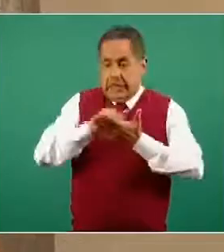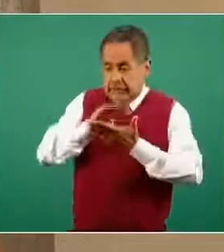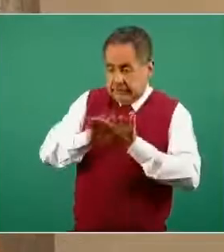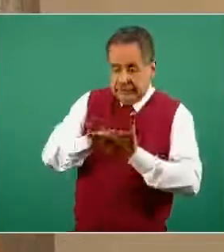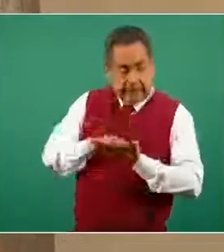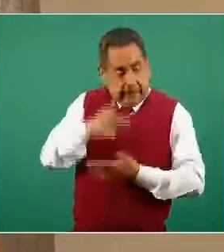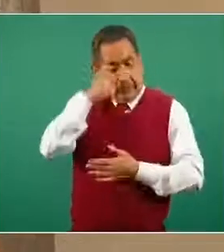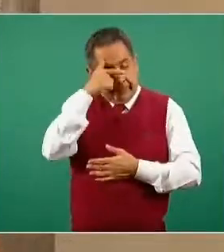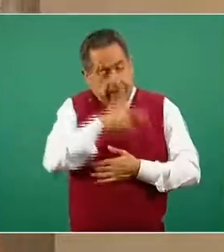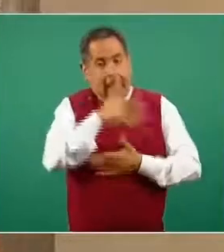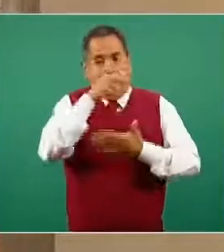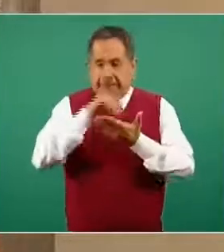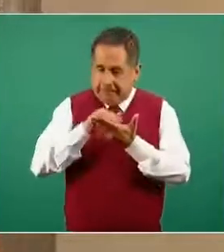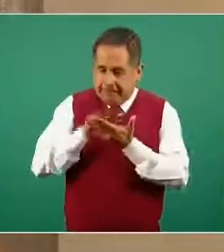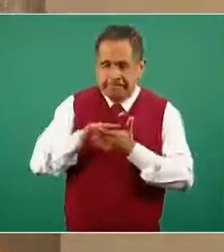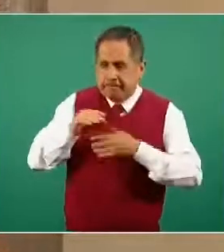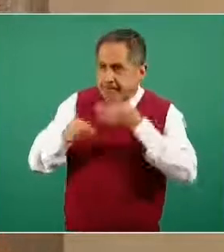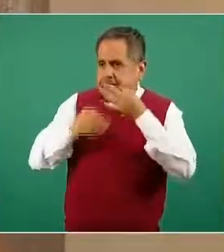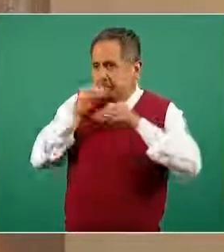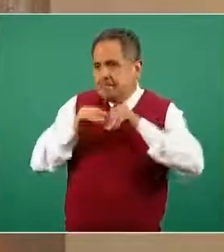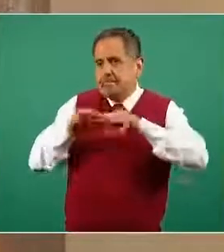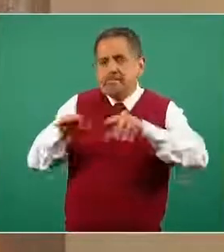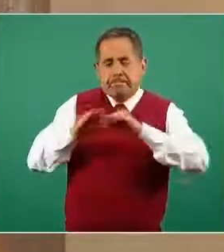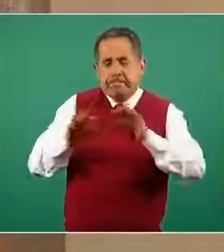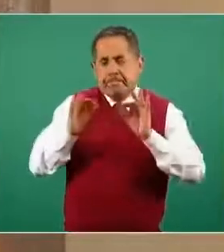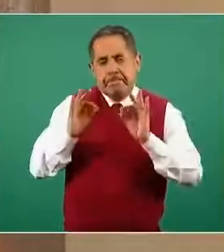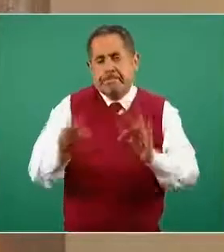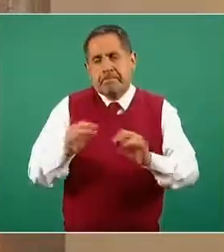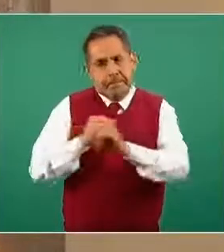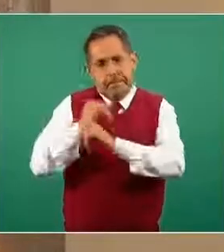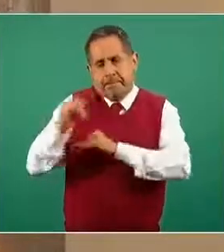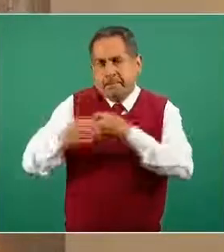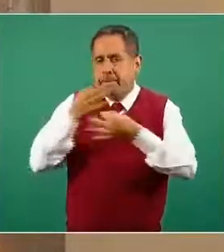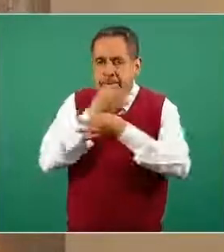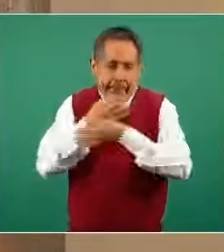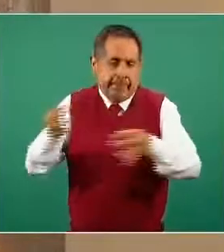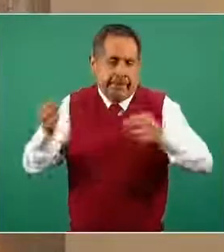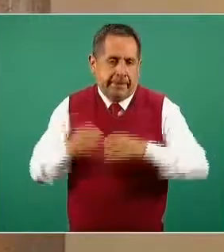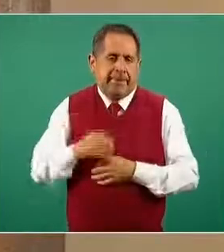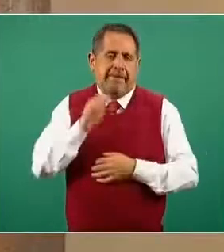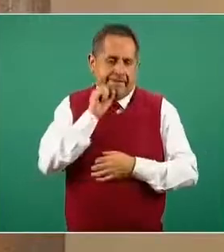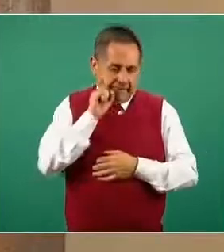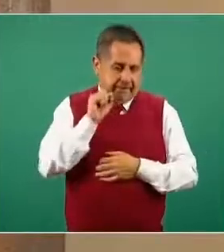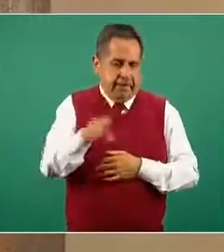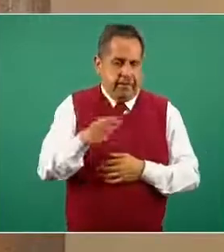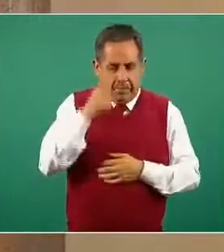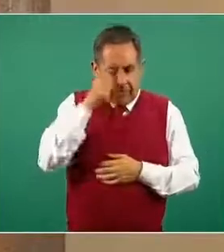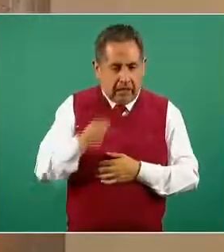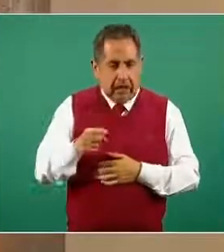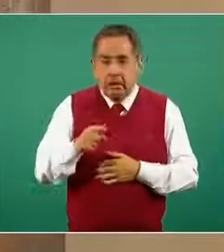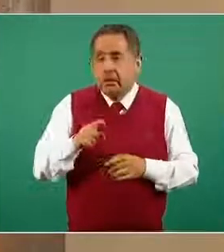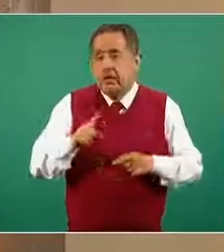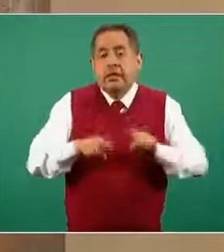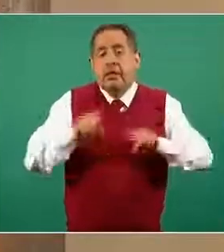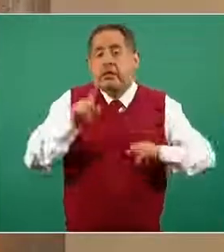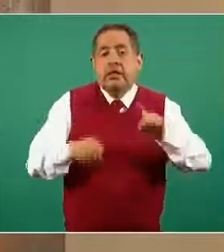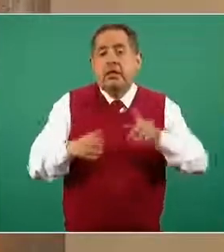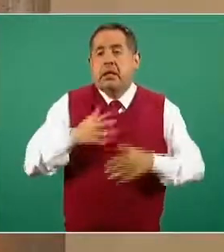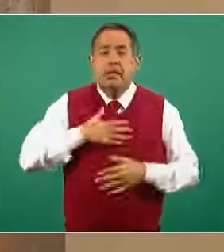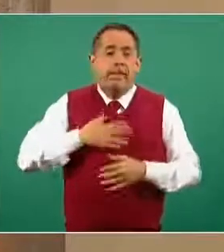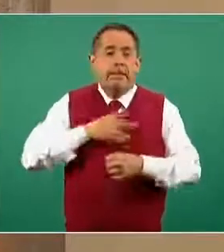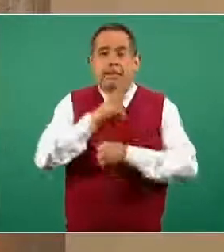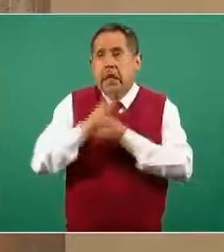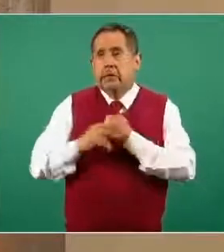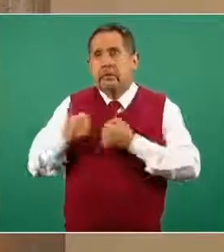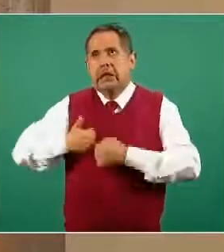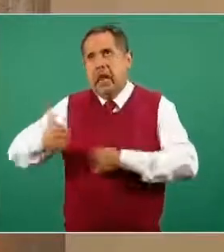recomendaciones a este nivel y también tenemos la adaptación a la situación de nuestro país